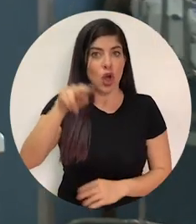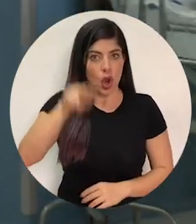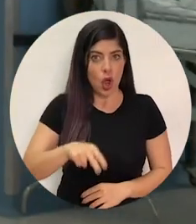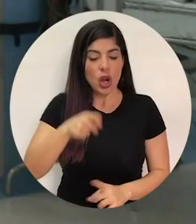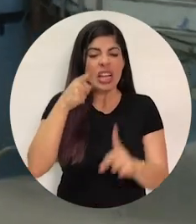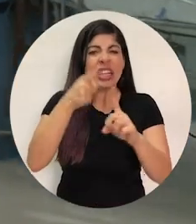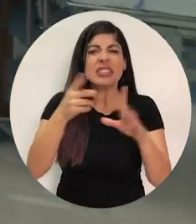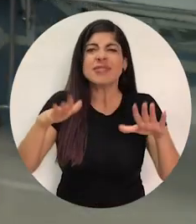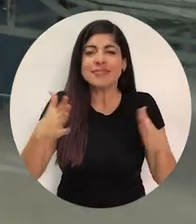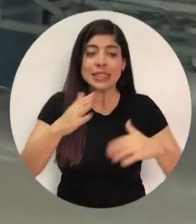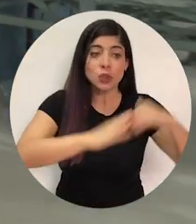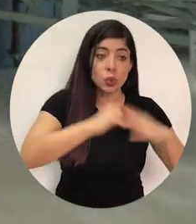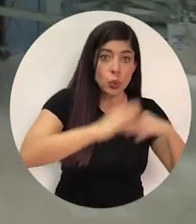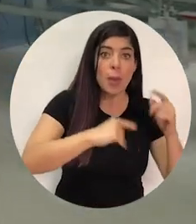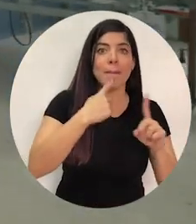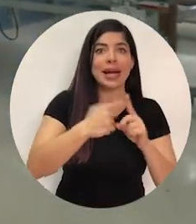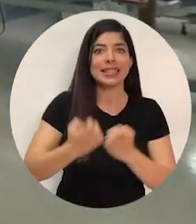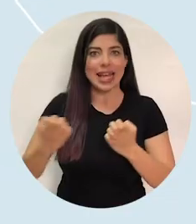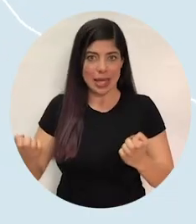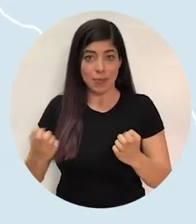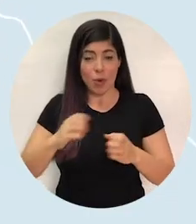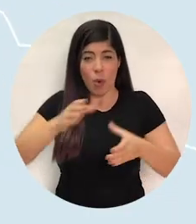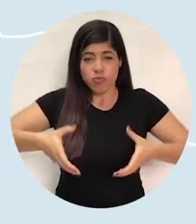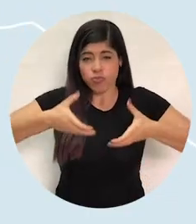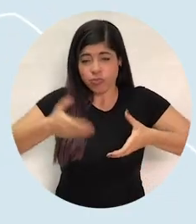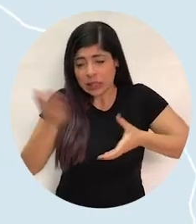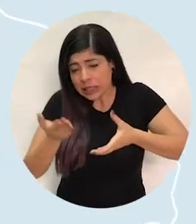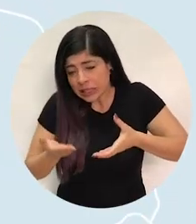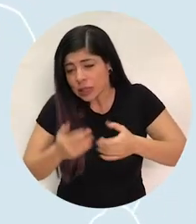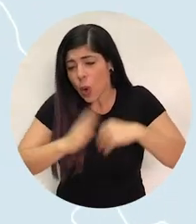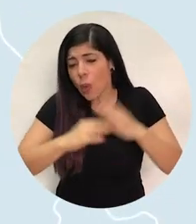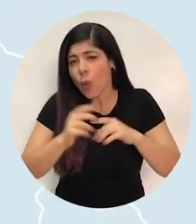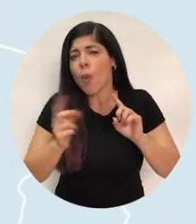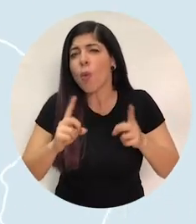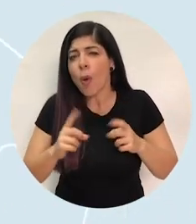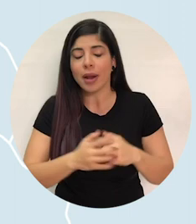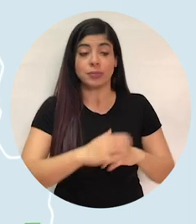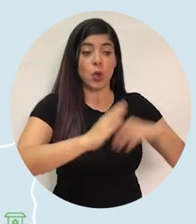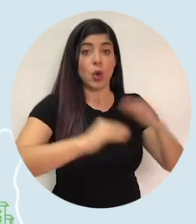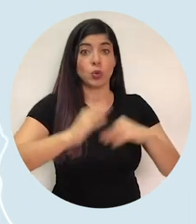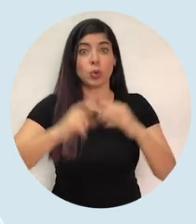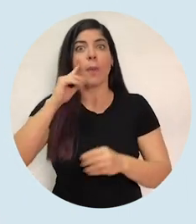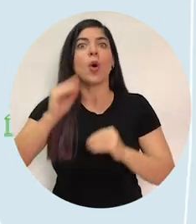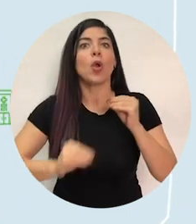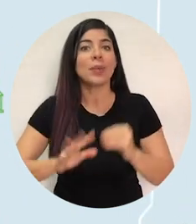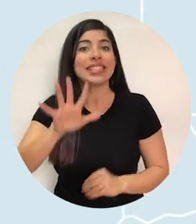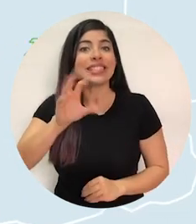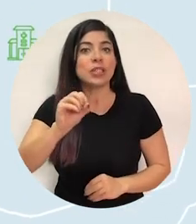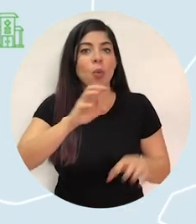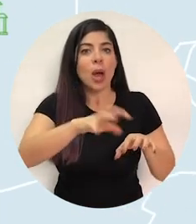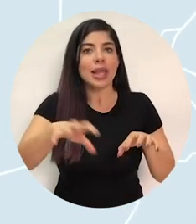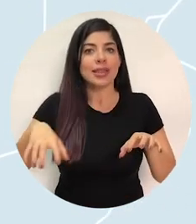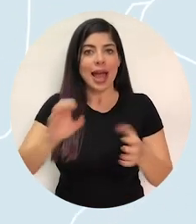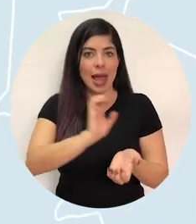de colones en infraestructura y equipos. Este portafolio incluye obras como la construcción de al menos 50